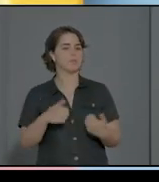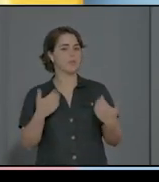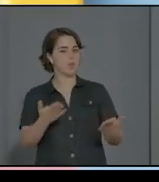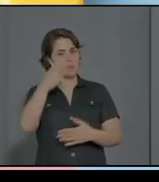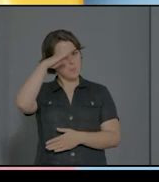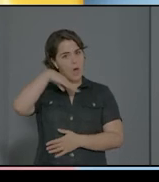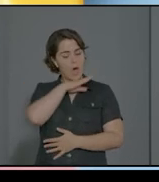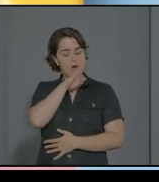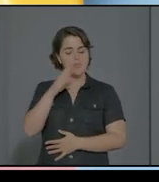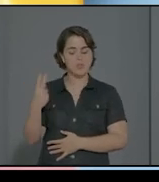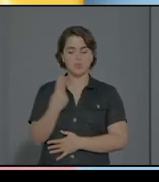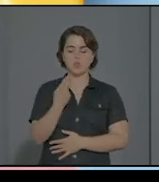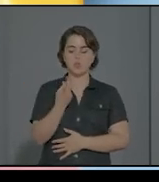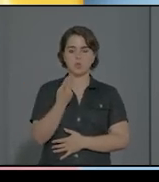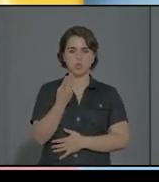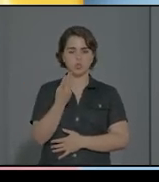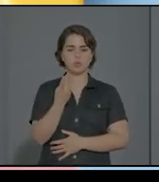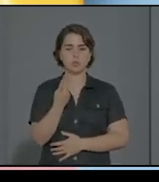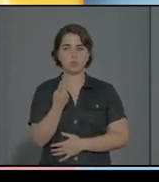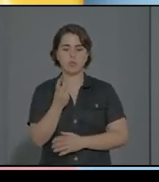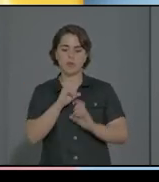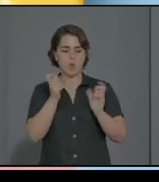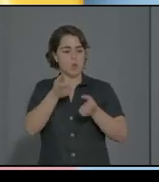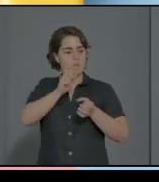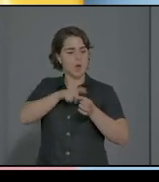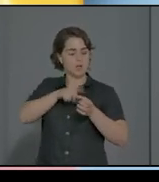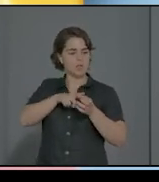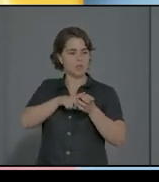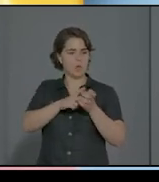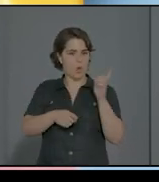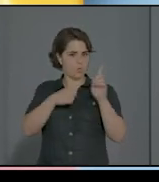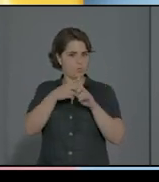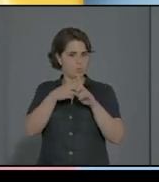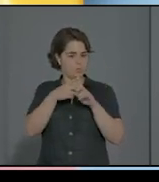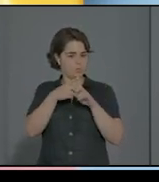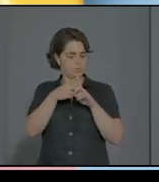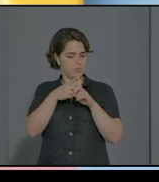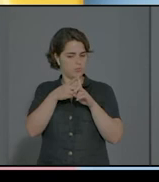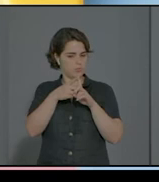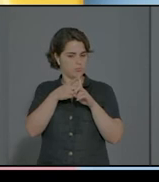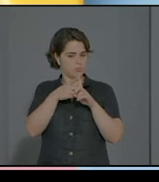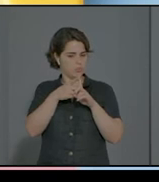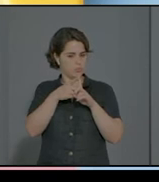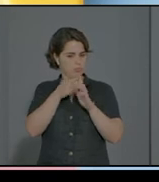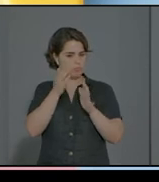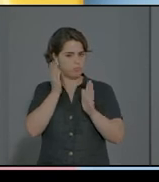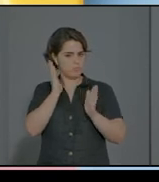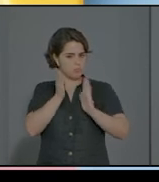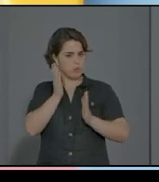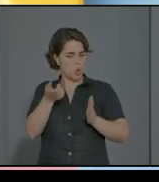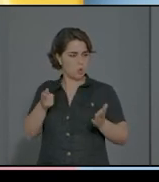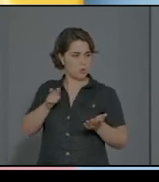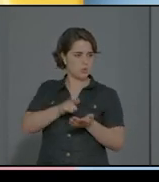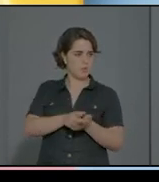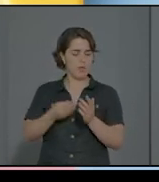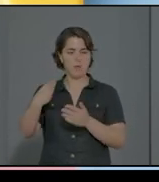reunión, sesiones de realaboración, en donde se activa la función reflexiva